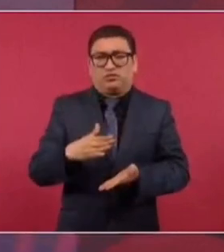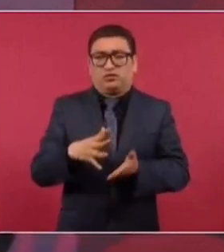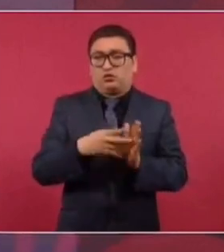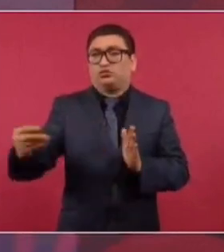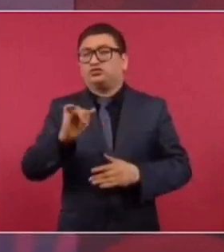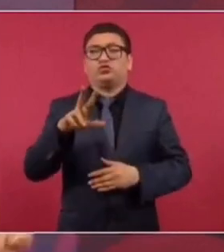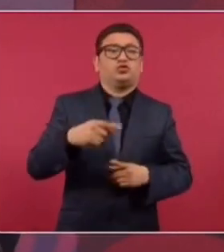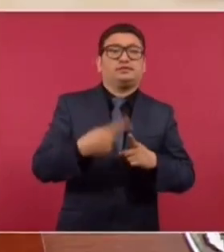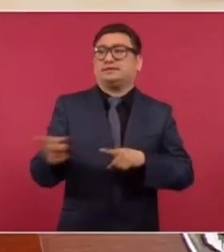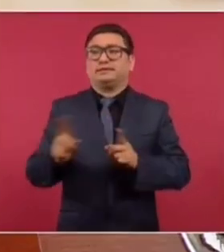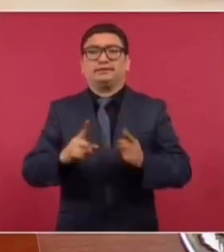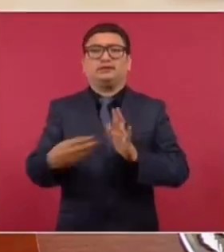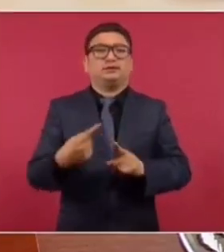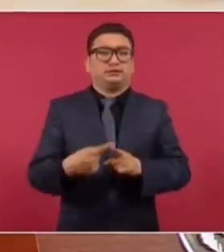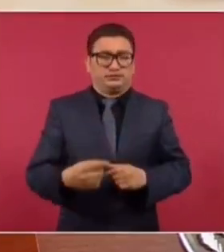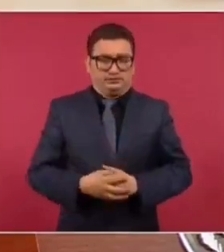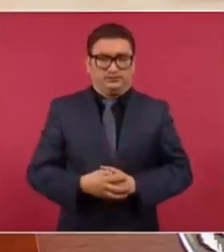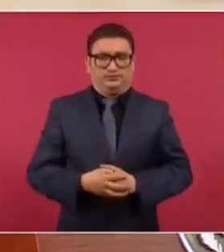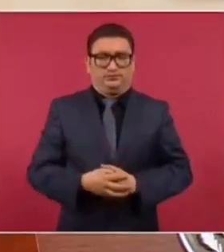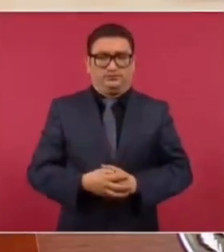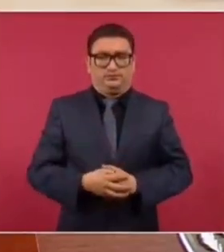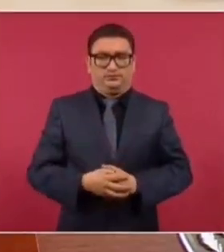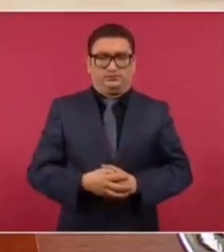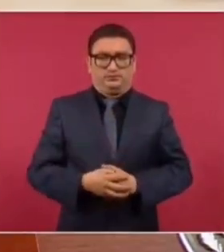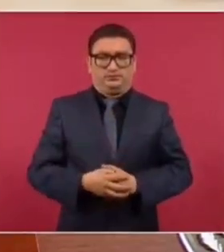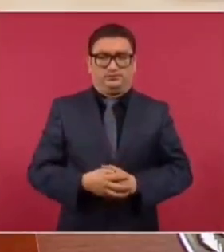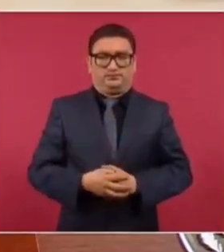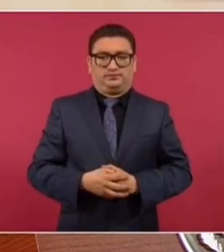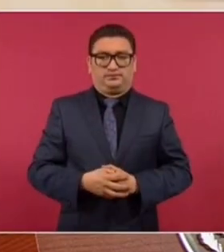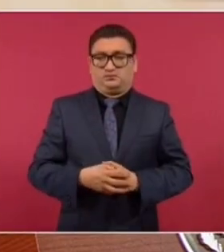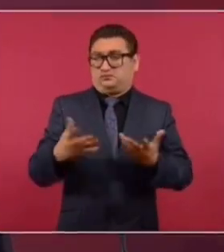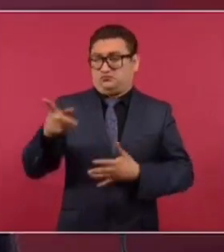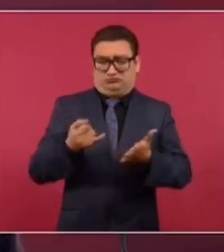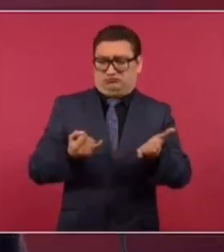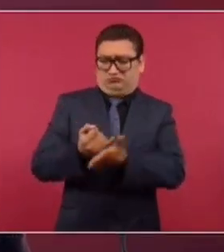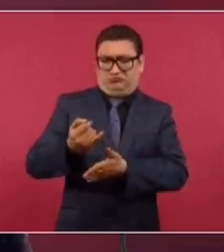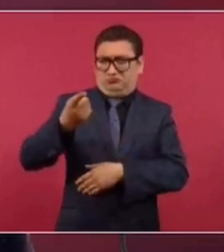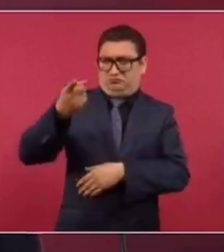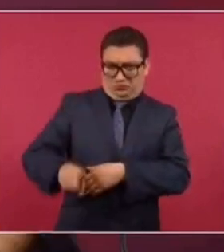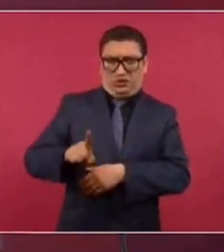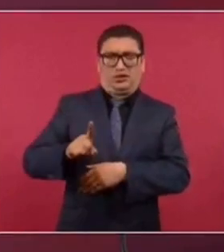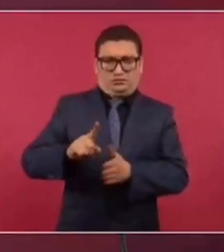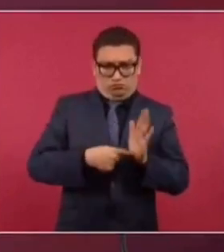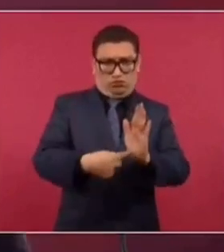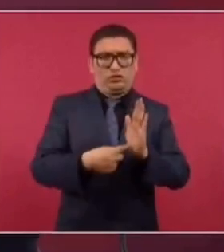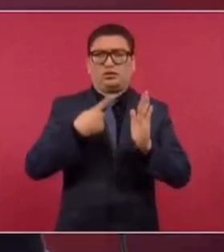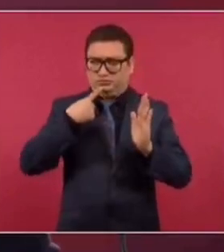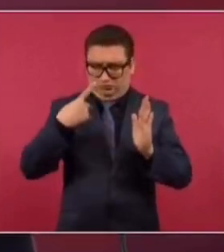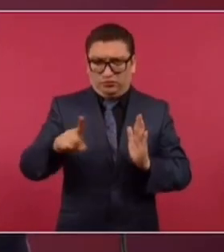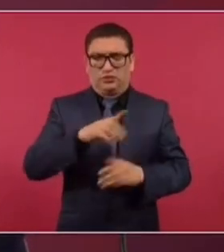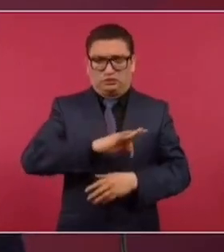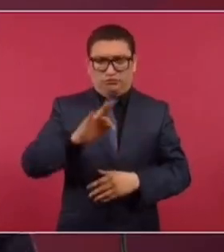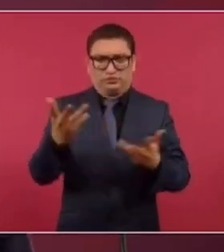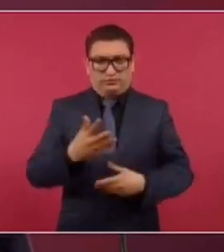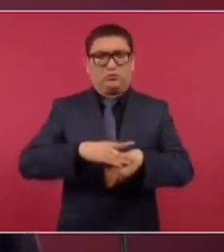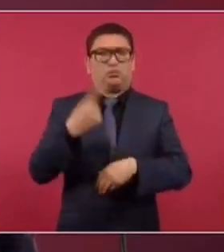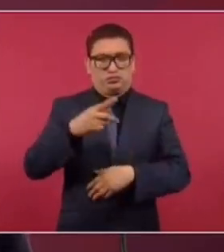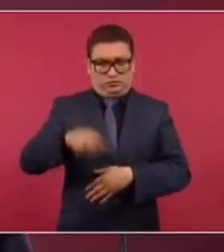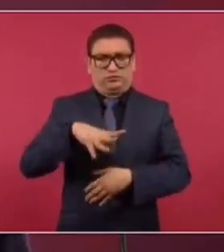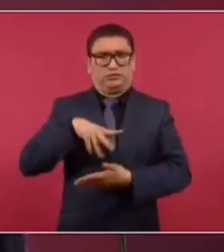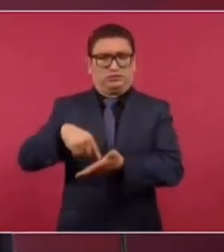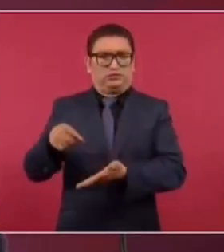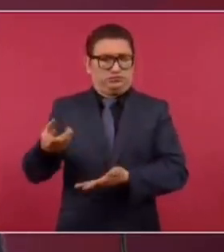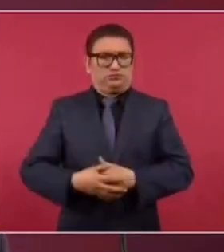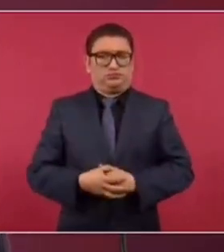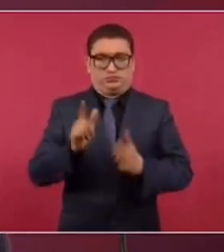¿hubo plagio o no hubo plagio? ¿Quién plagió a quién? Y dictaminar y presentar una denuncia, porque si está en